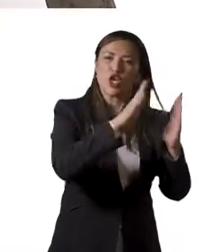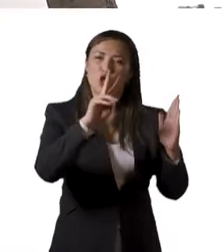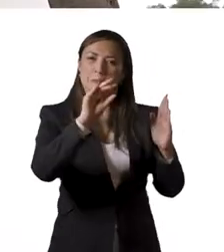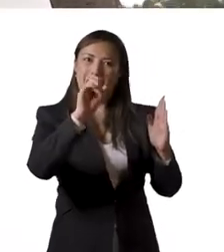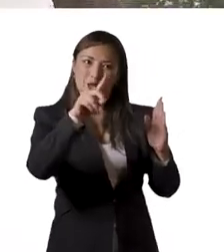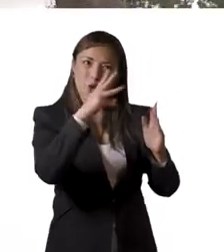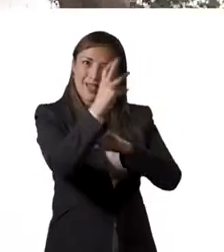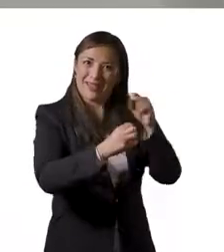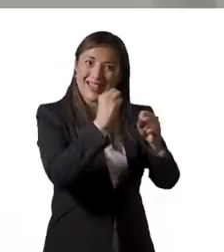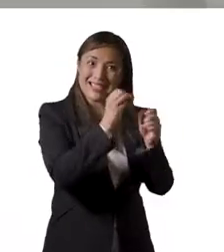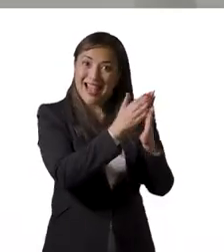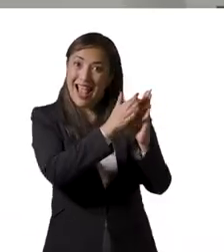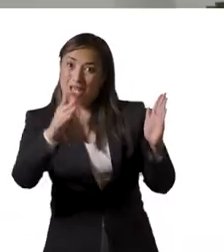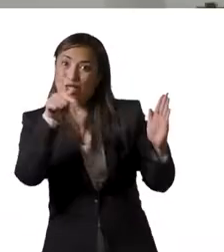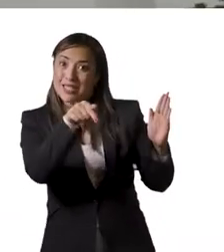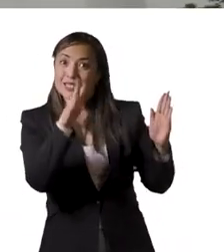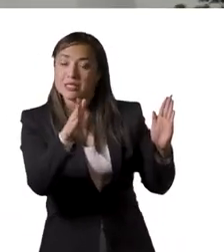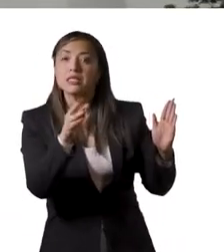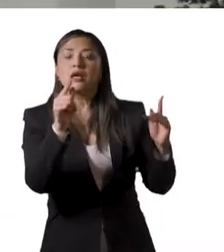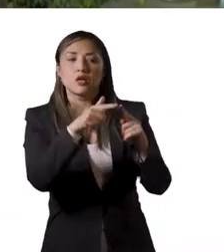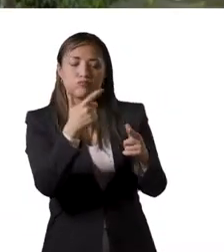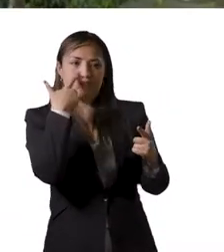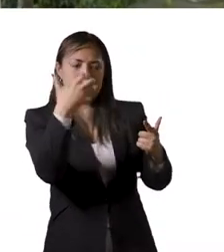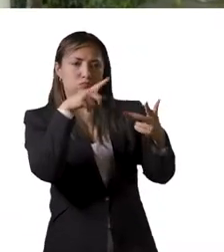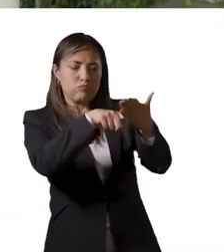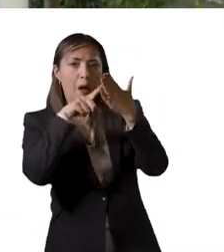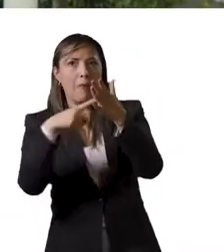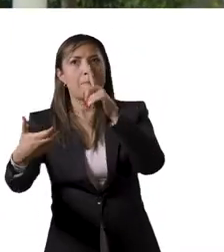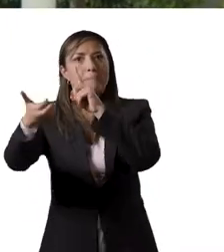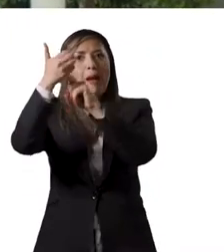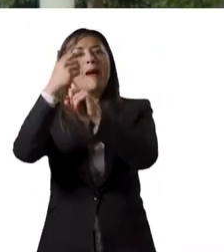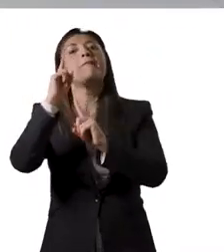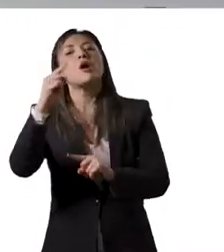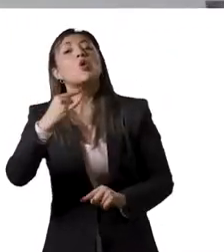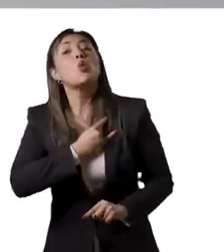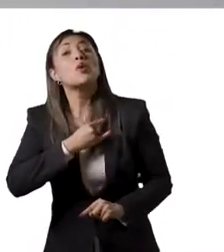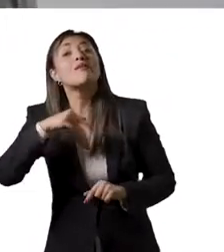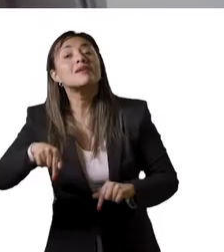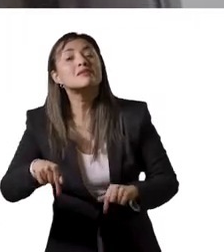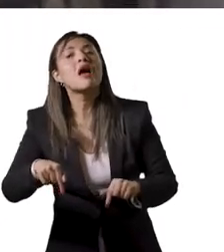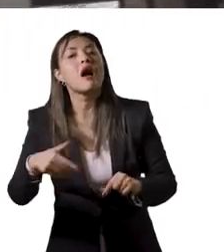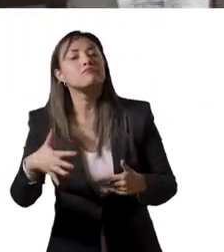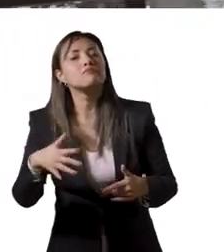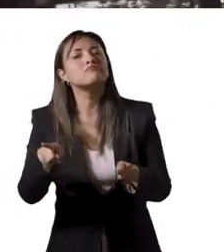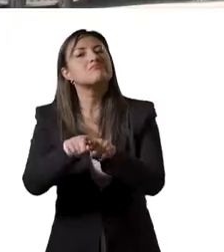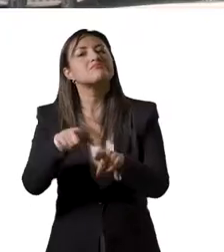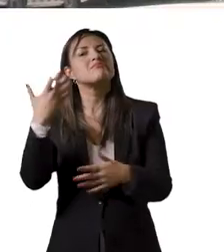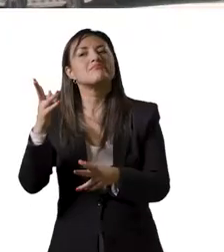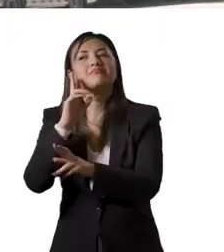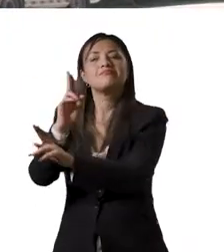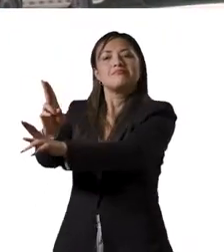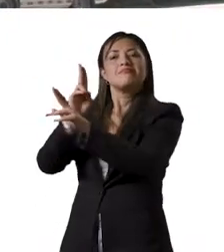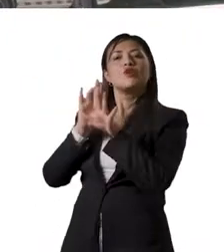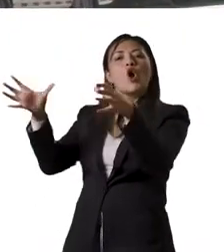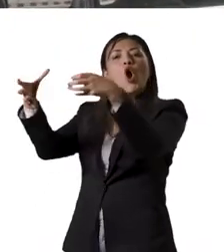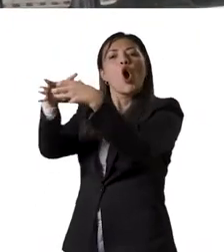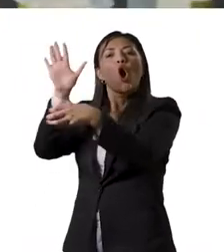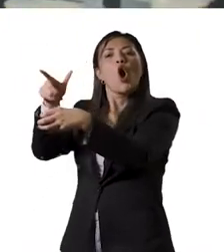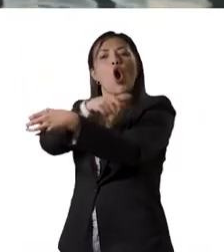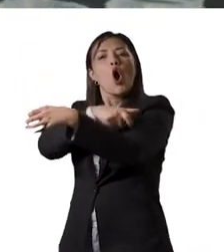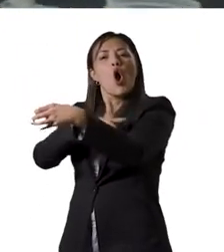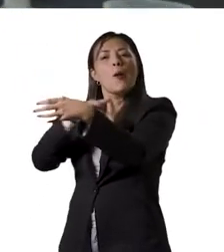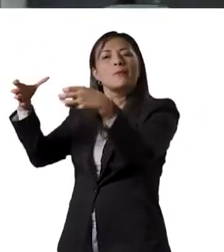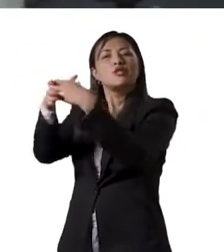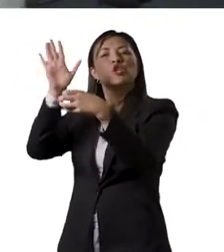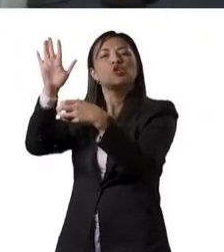durante este trienio cabe destacar, entre muchos otros logros, que la Universidad Nacional de Colombia recibió por parte